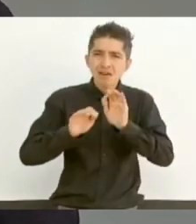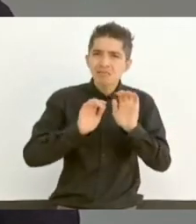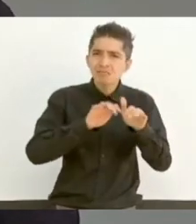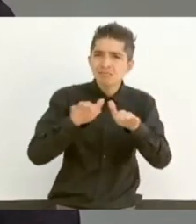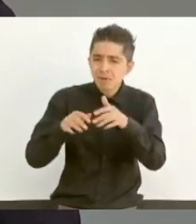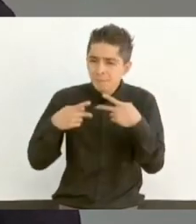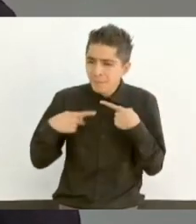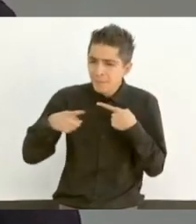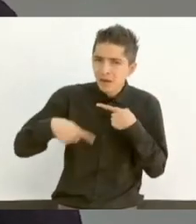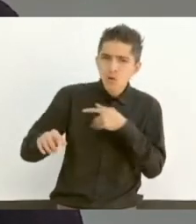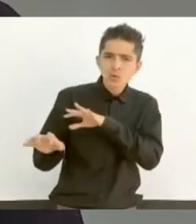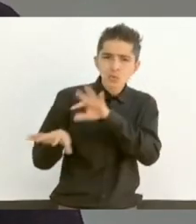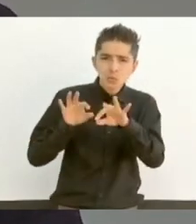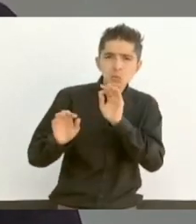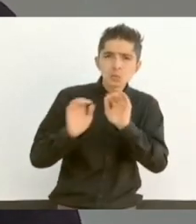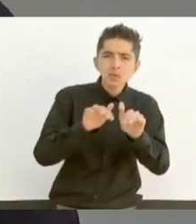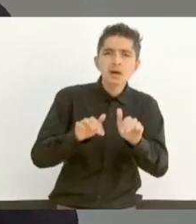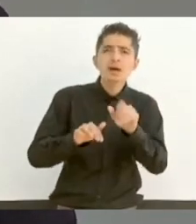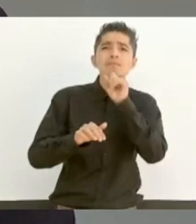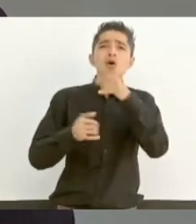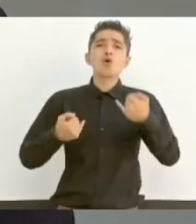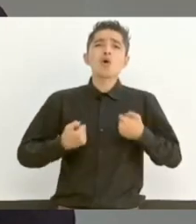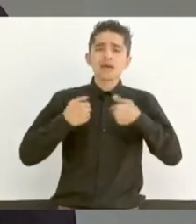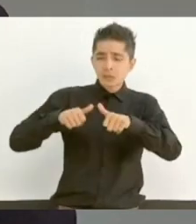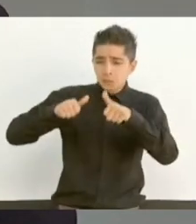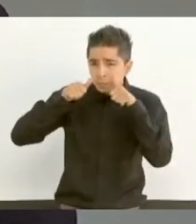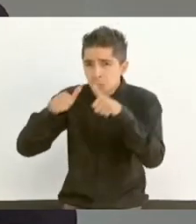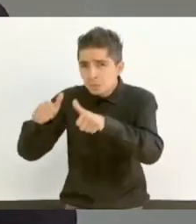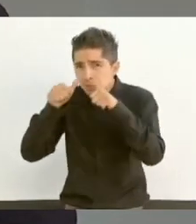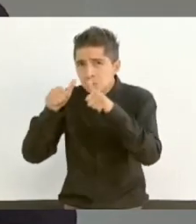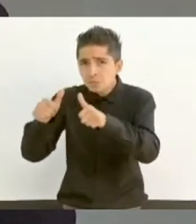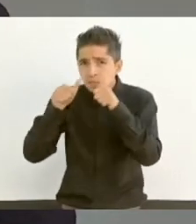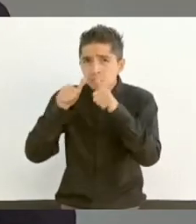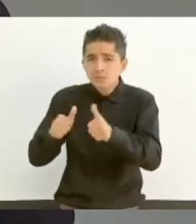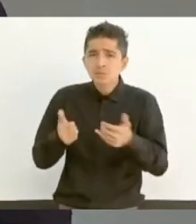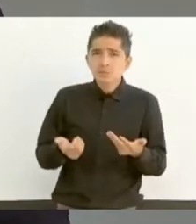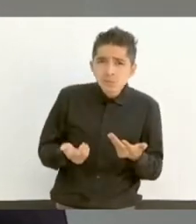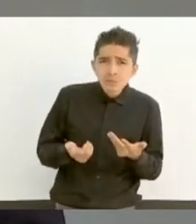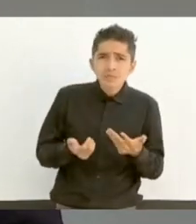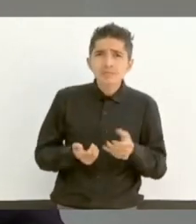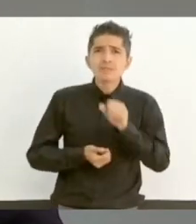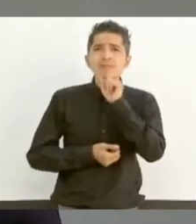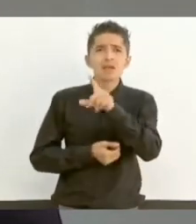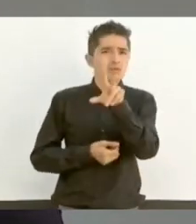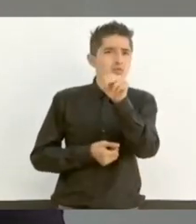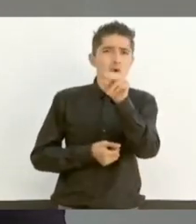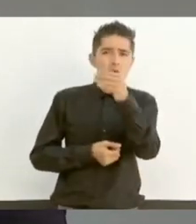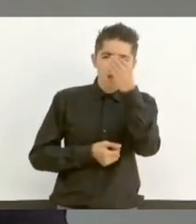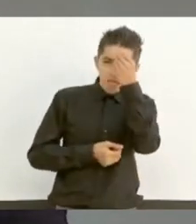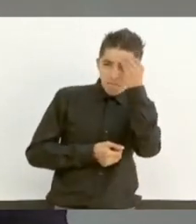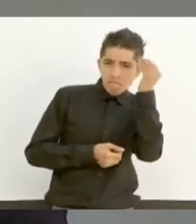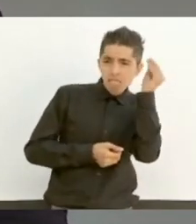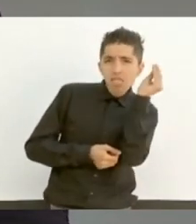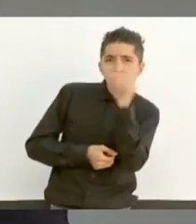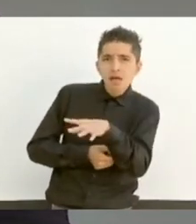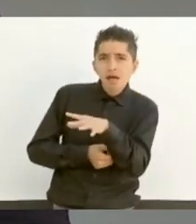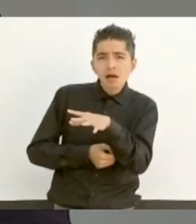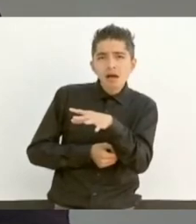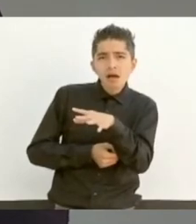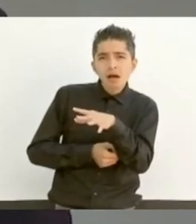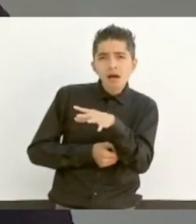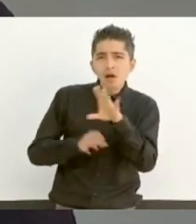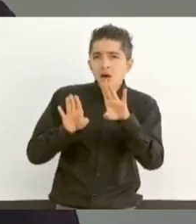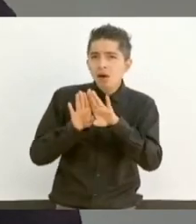que se atienda a los jóvenes, que no se les abandone como